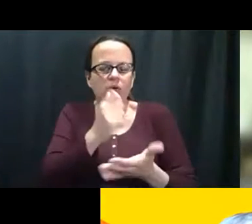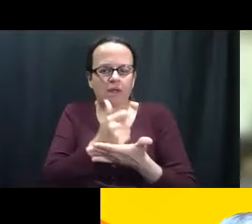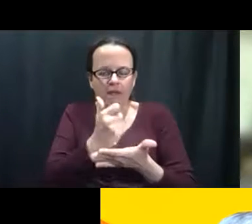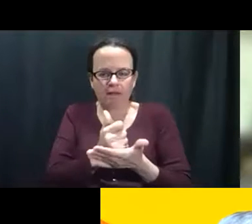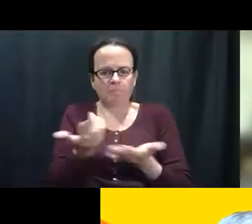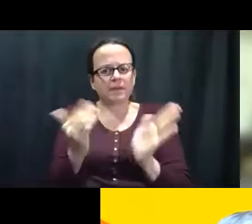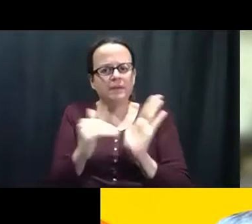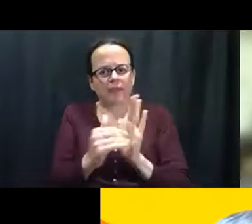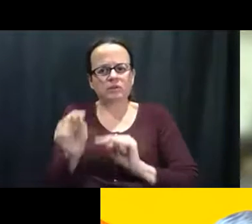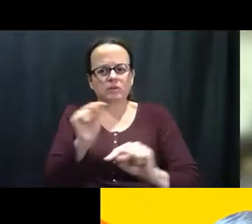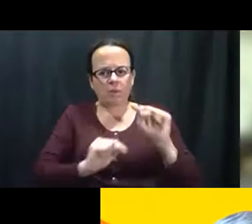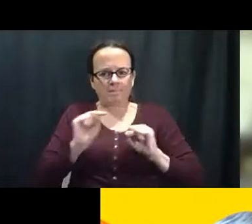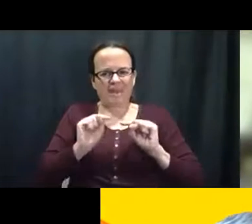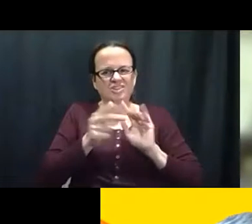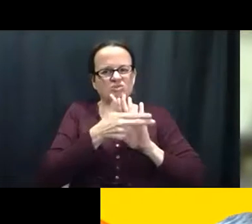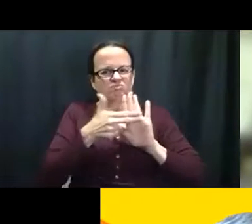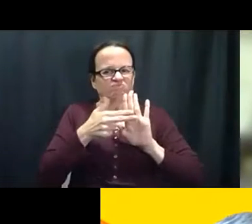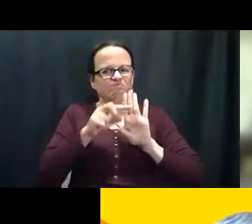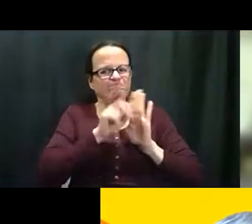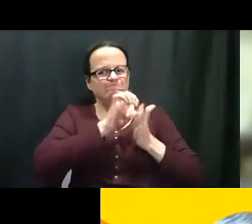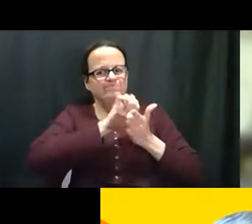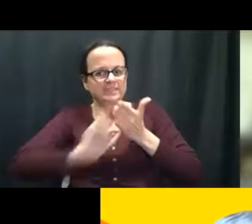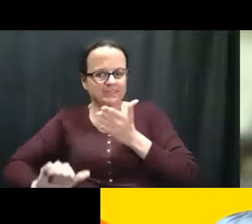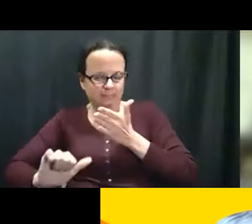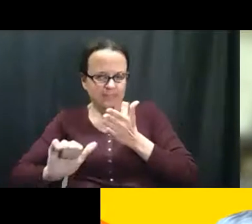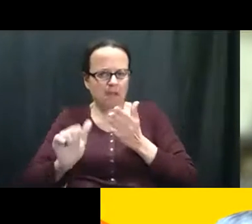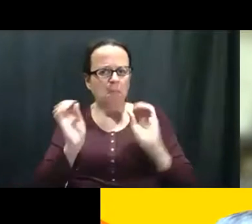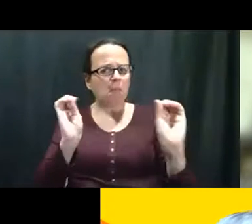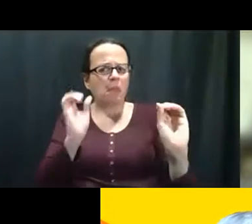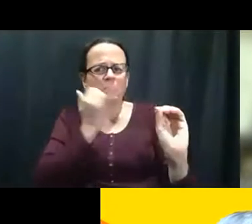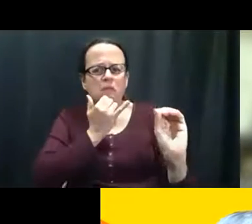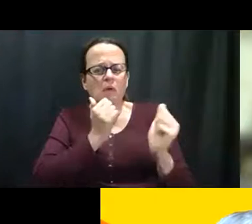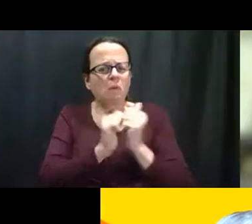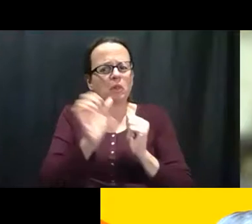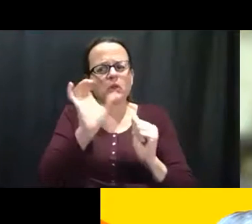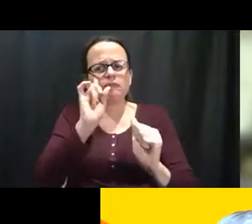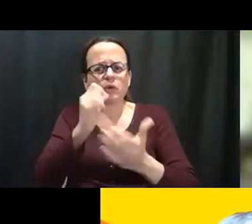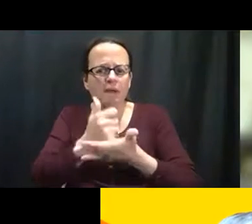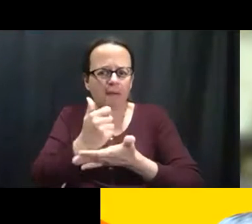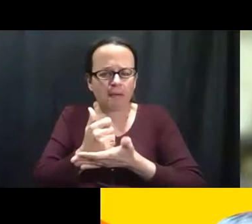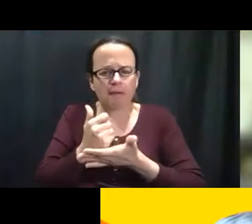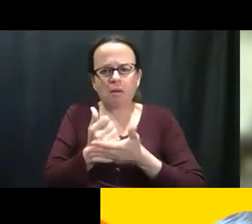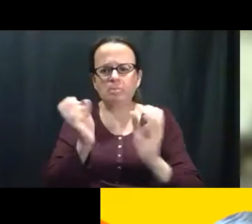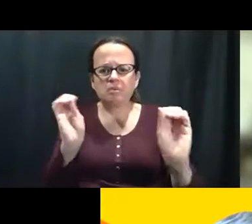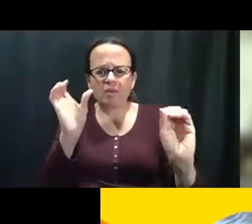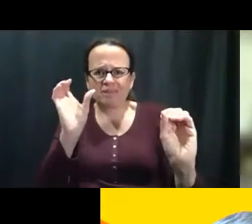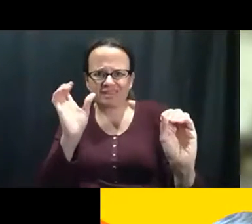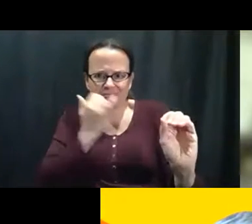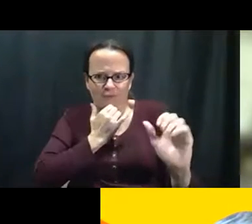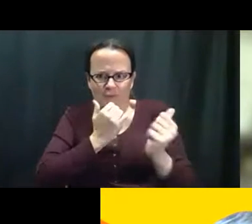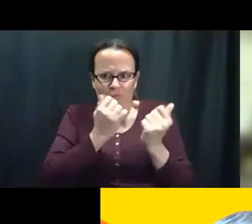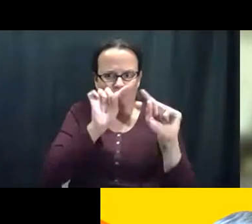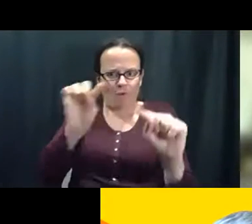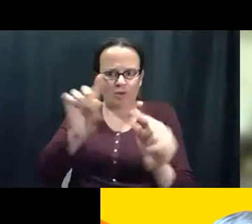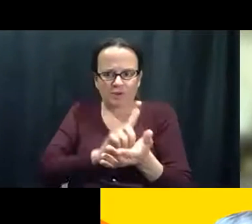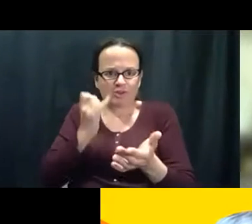y he buscado ayuda. Y de nuevo, eh, regresar a quitar el estigma. No hay nada malo con, con